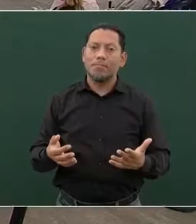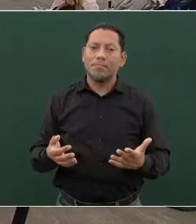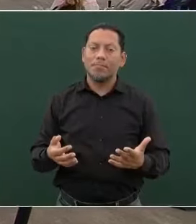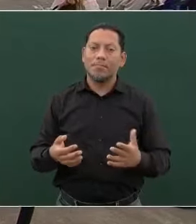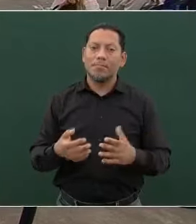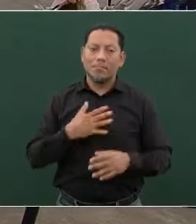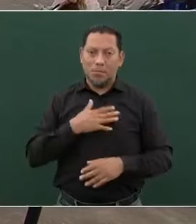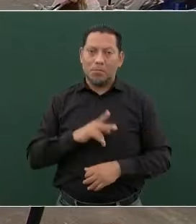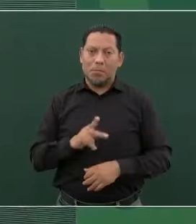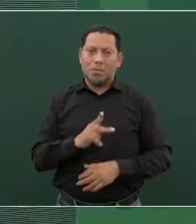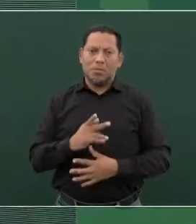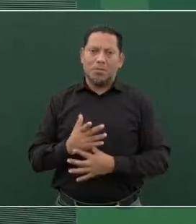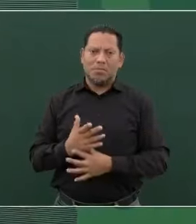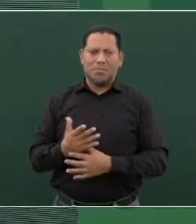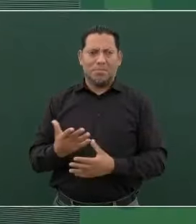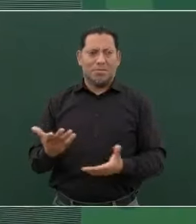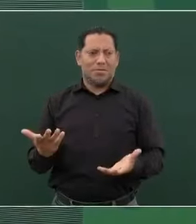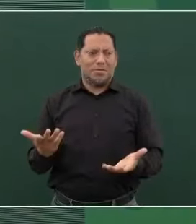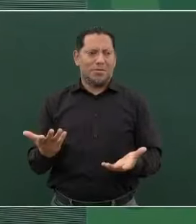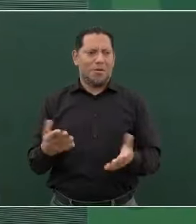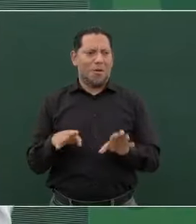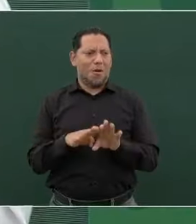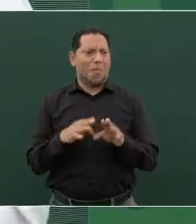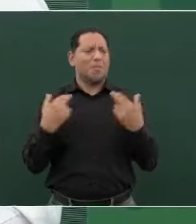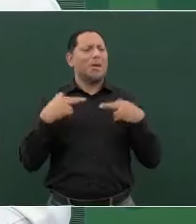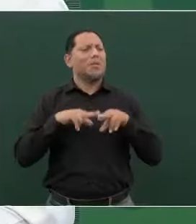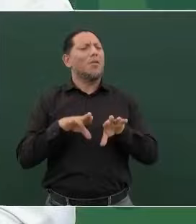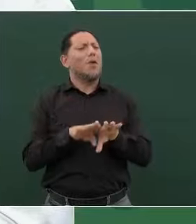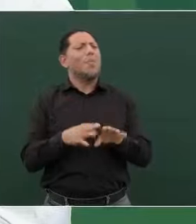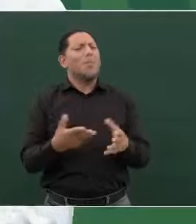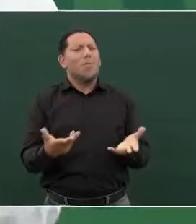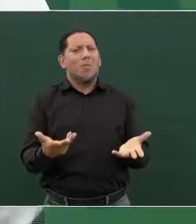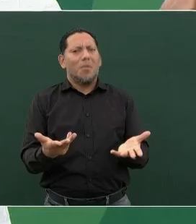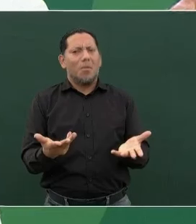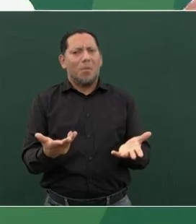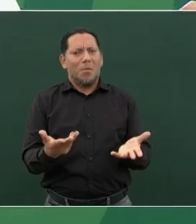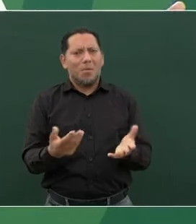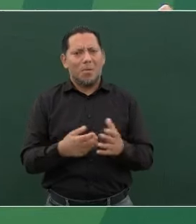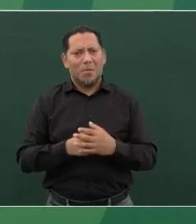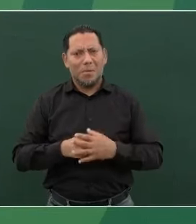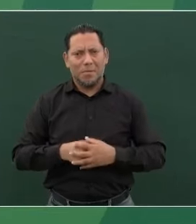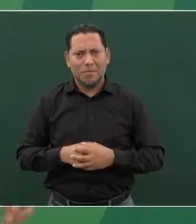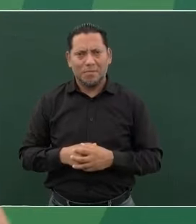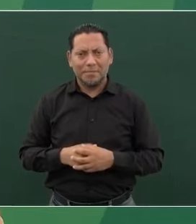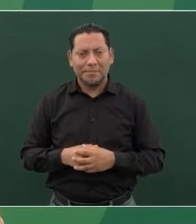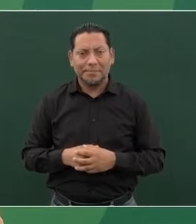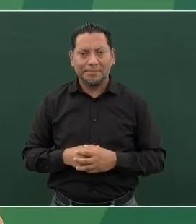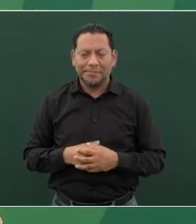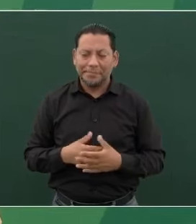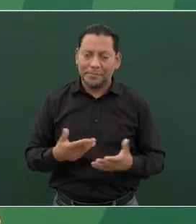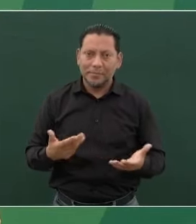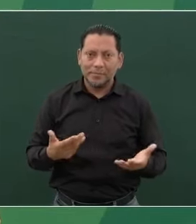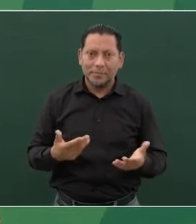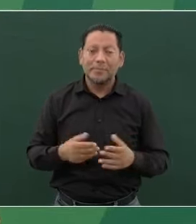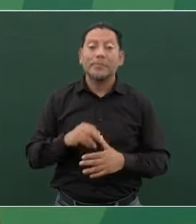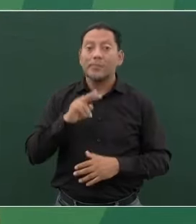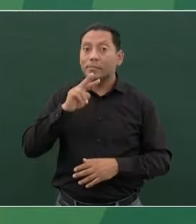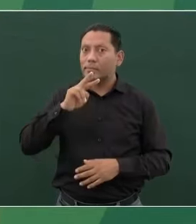dirían en mi pueblo, ay mojo maestro, ¿qué te